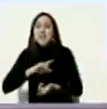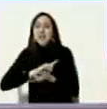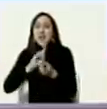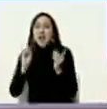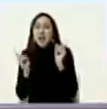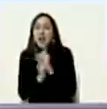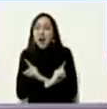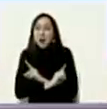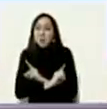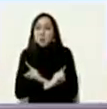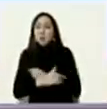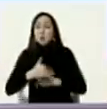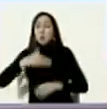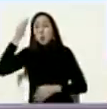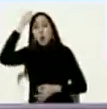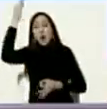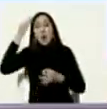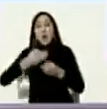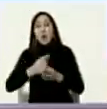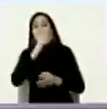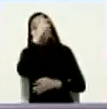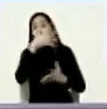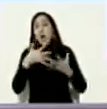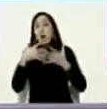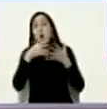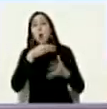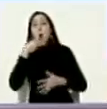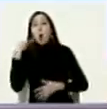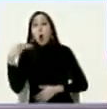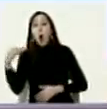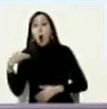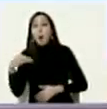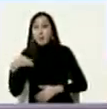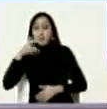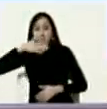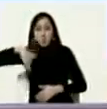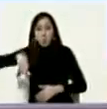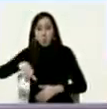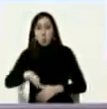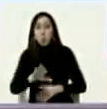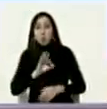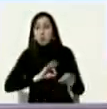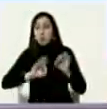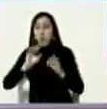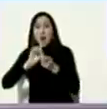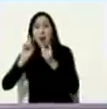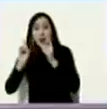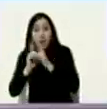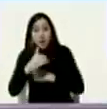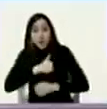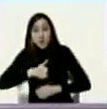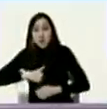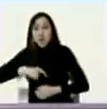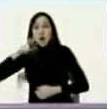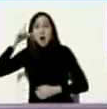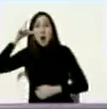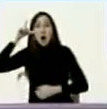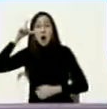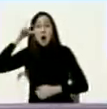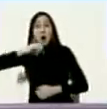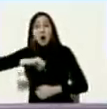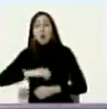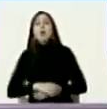así lo creo esa juventud estadounidense ese pueblo que votó por un cambio por Joe Biden contra